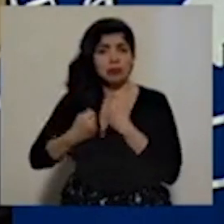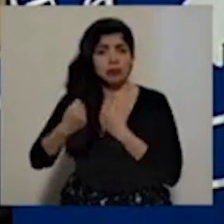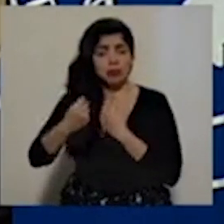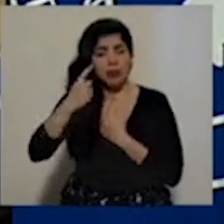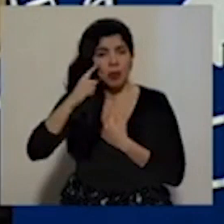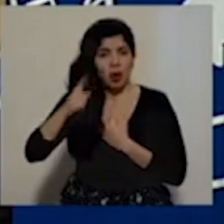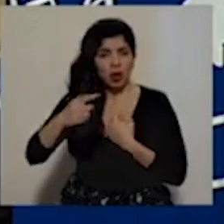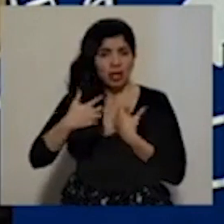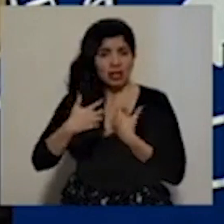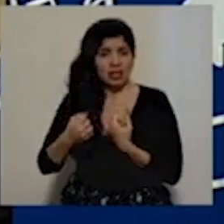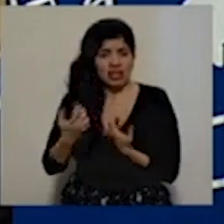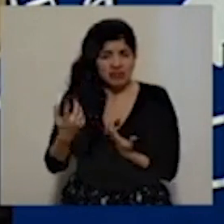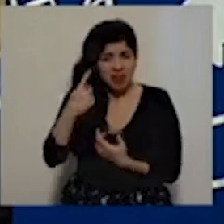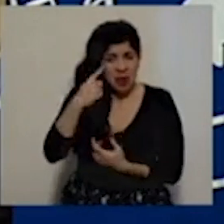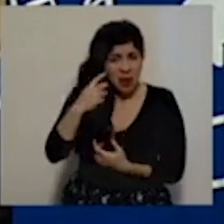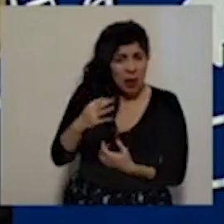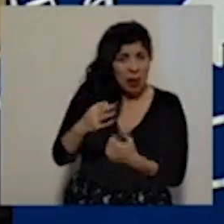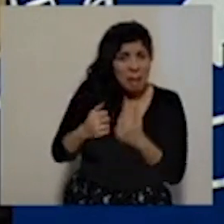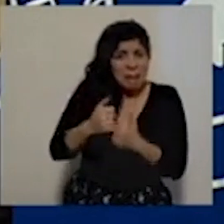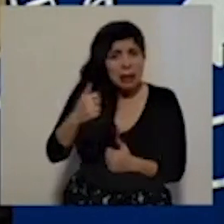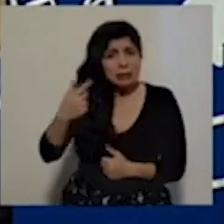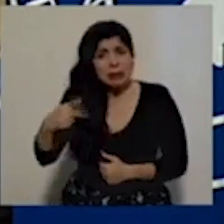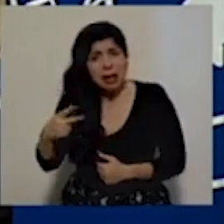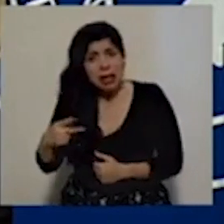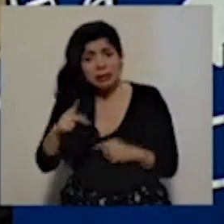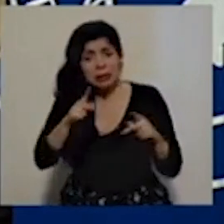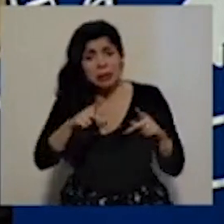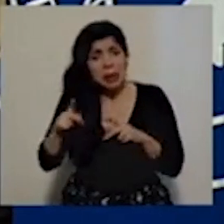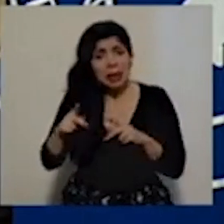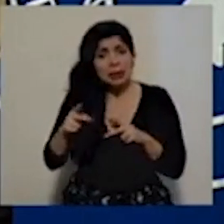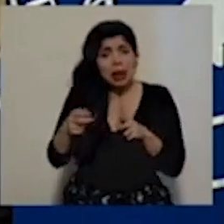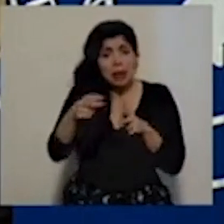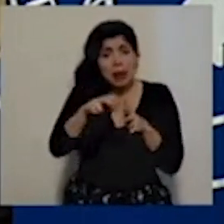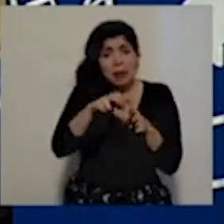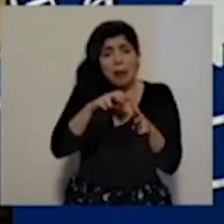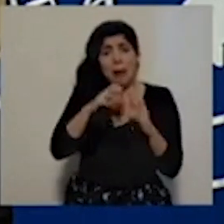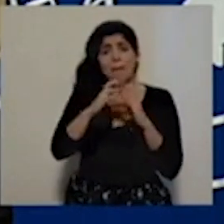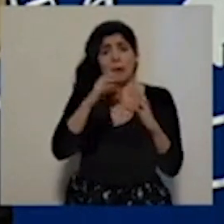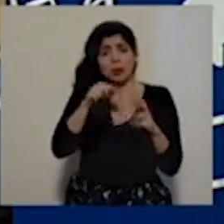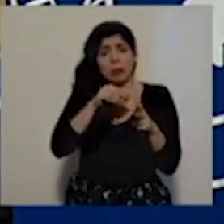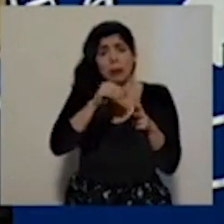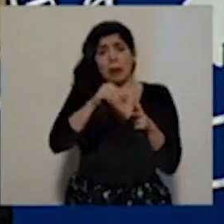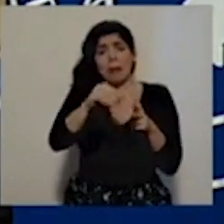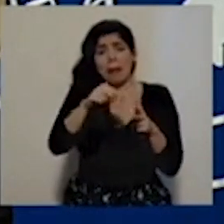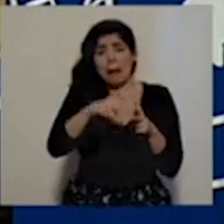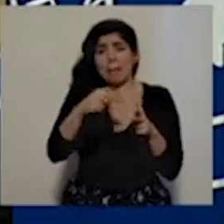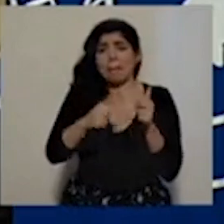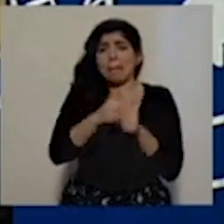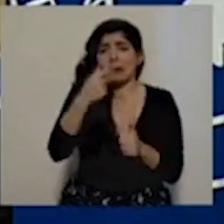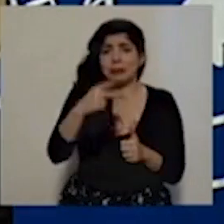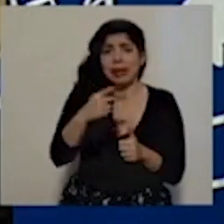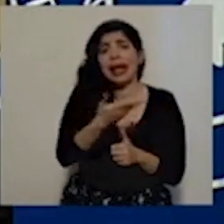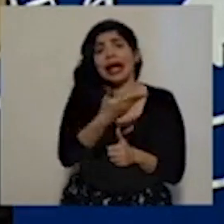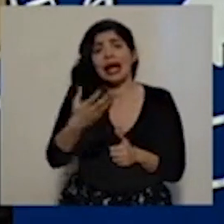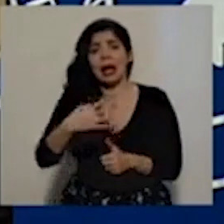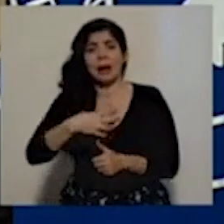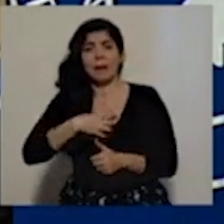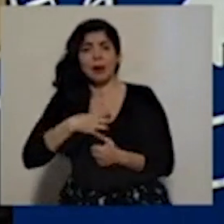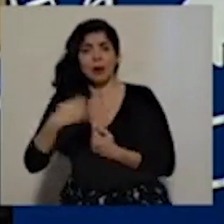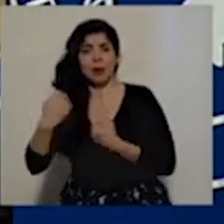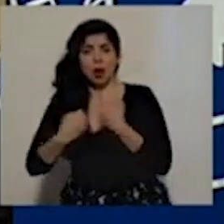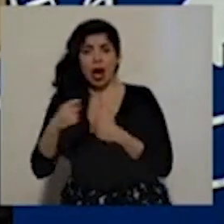sanitaria. ¿No creen que es más peligroso el contagio de las personas en los autobusos versus las personas que se desplazan en su propio